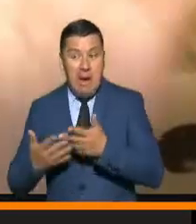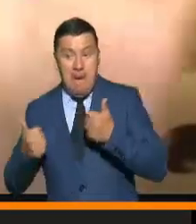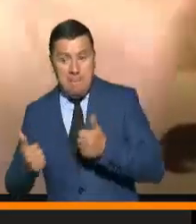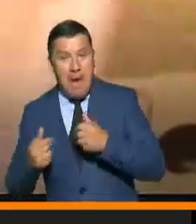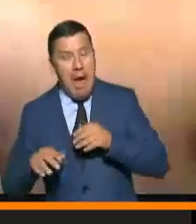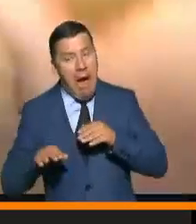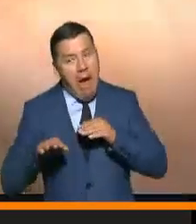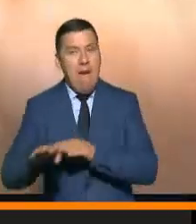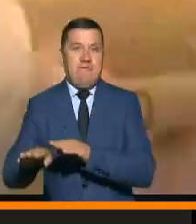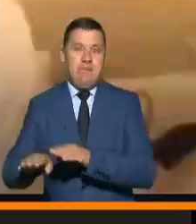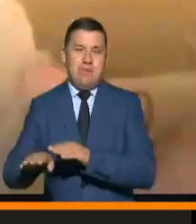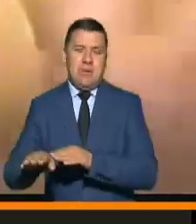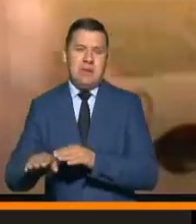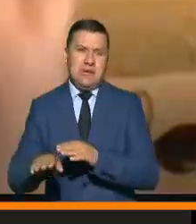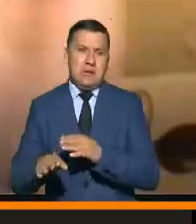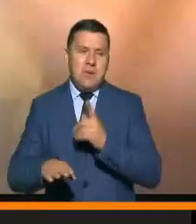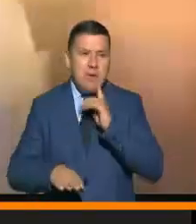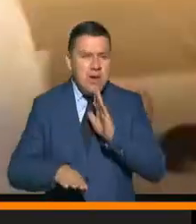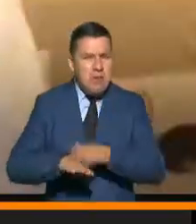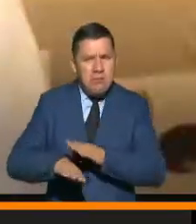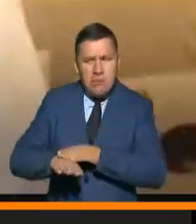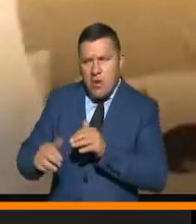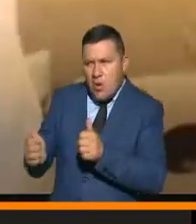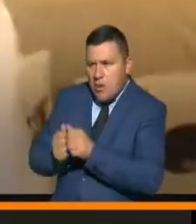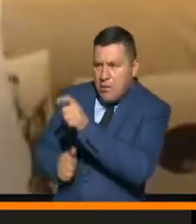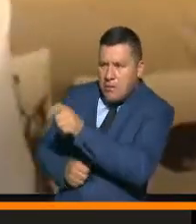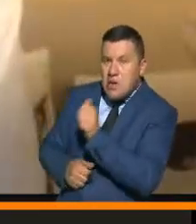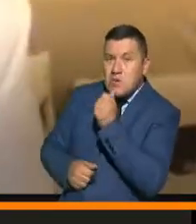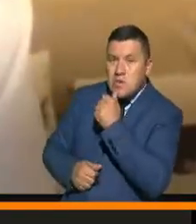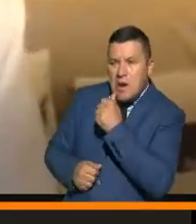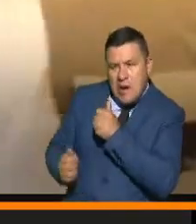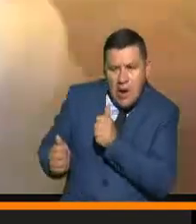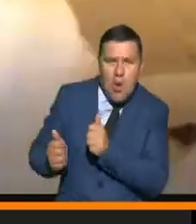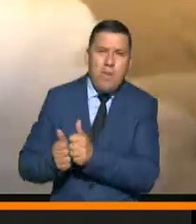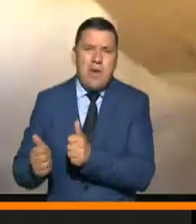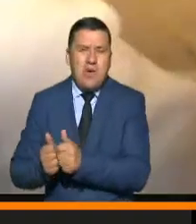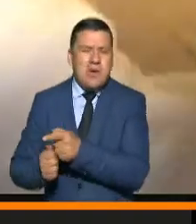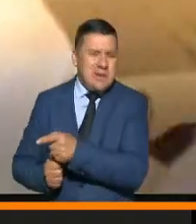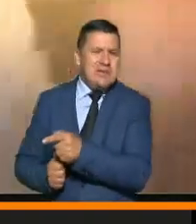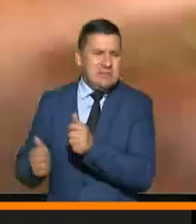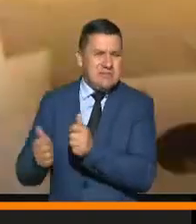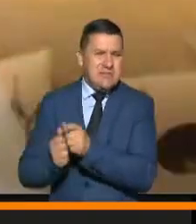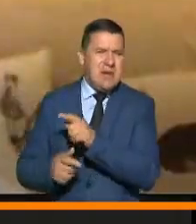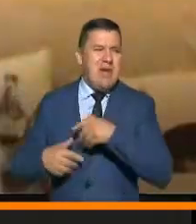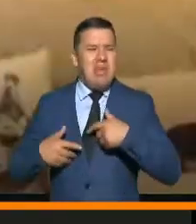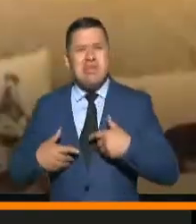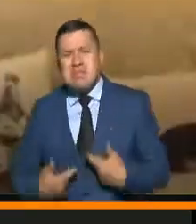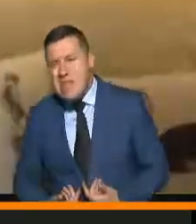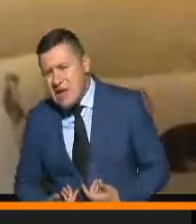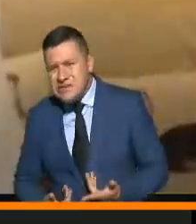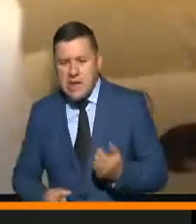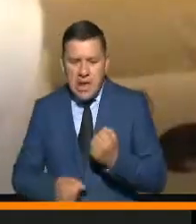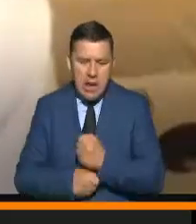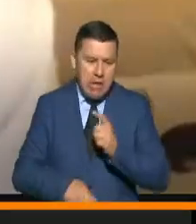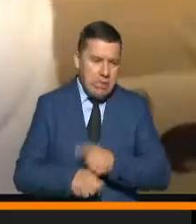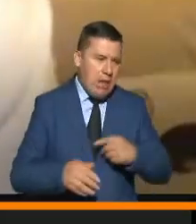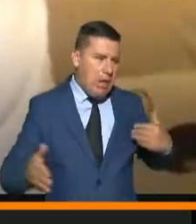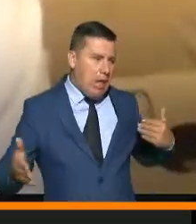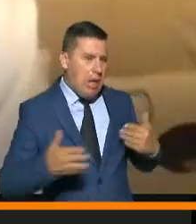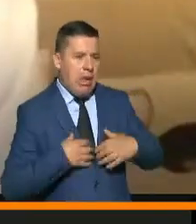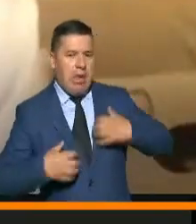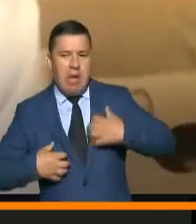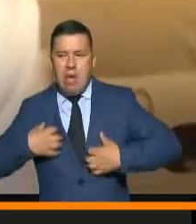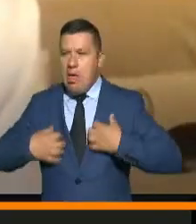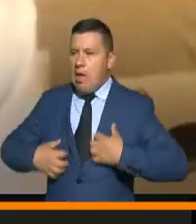empecemos a prender las alarmas para acompañar a aquellas personas que con el desgaste natural de tanto tiempo de